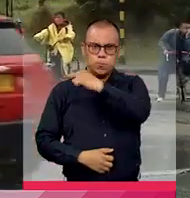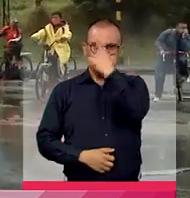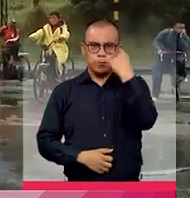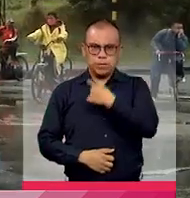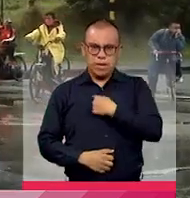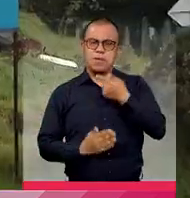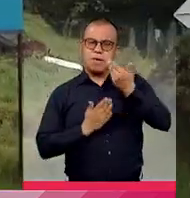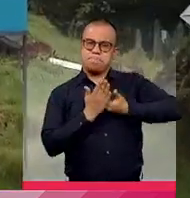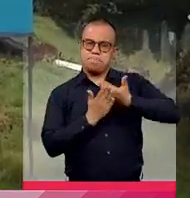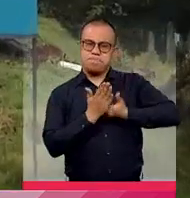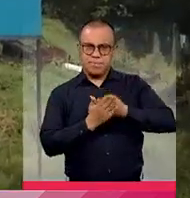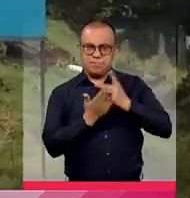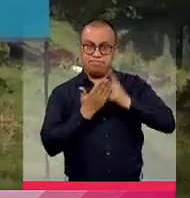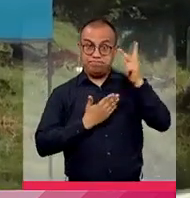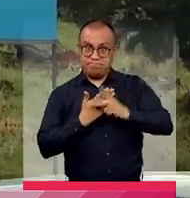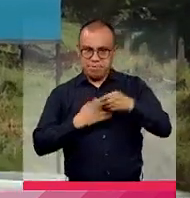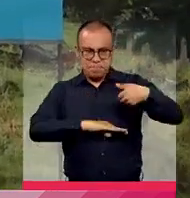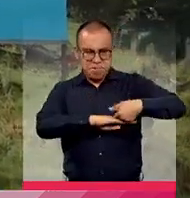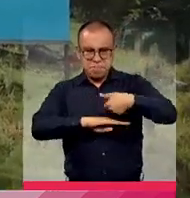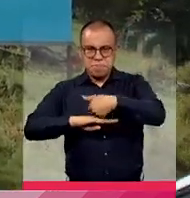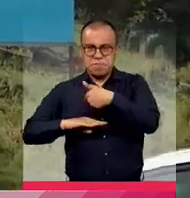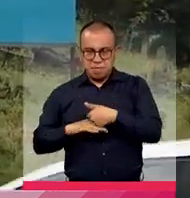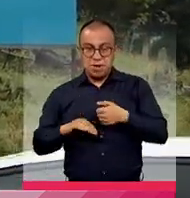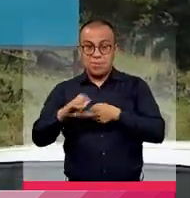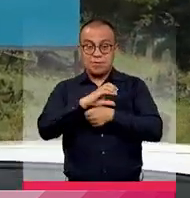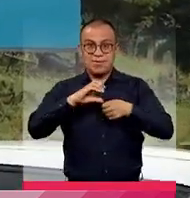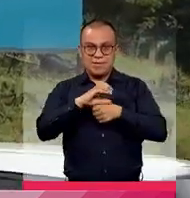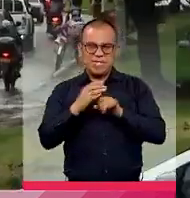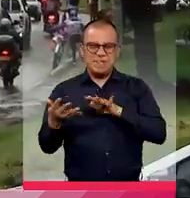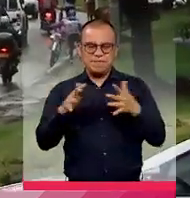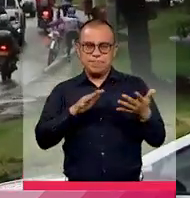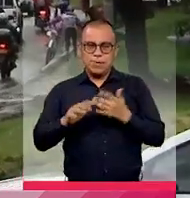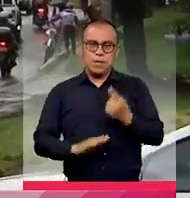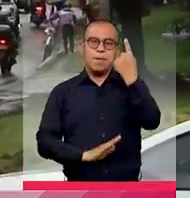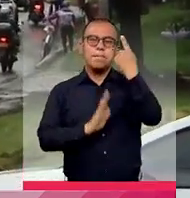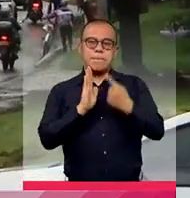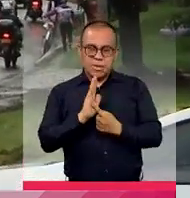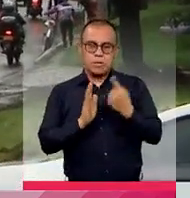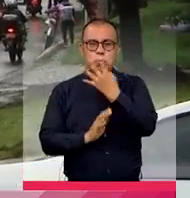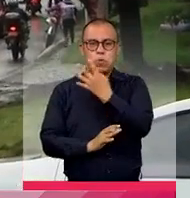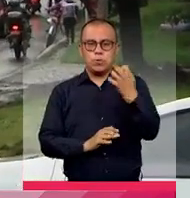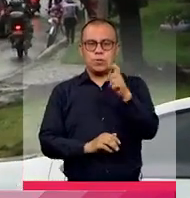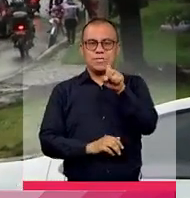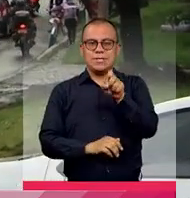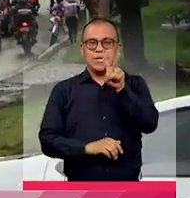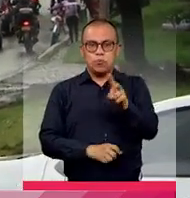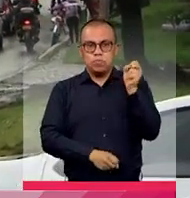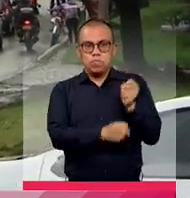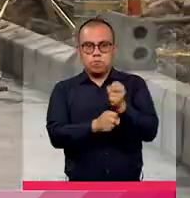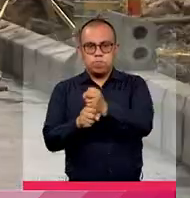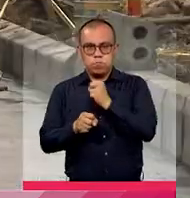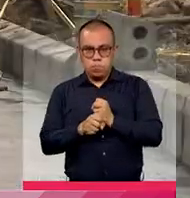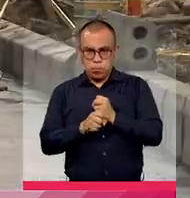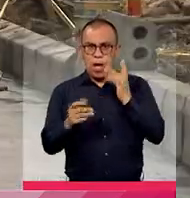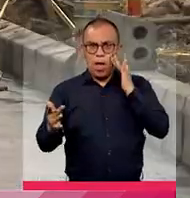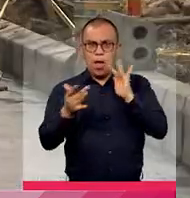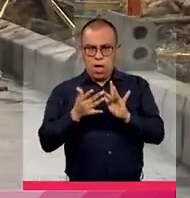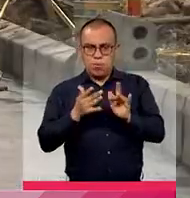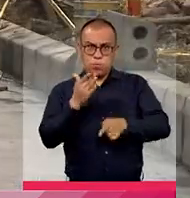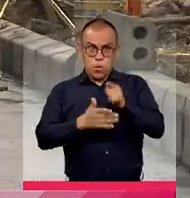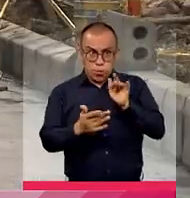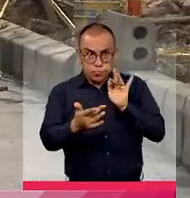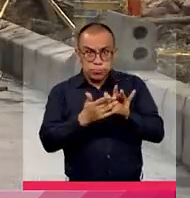la adjudicación de los proyectos que generarán para los capitalinos cerca de 1.462 empleos entre directos e